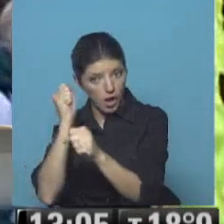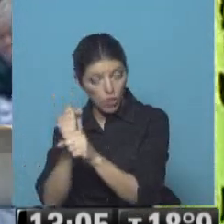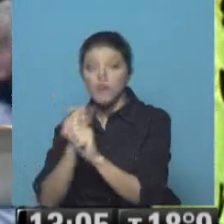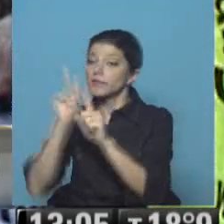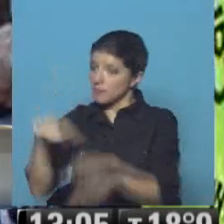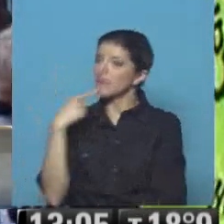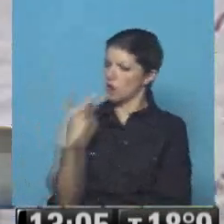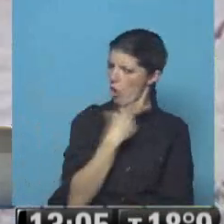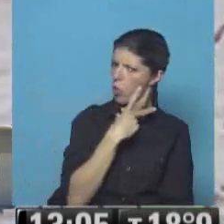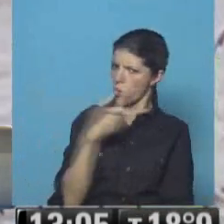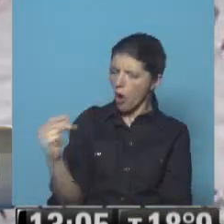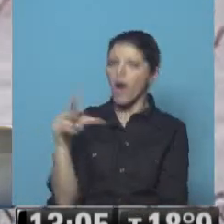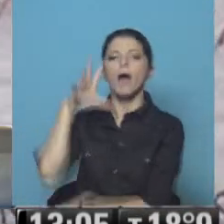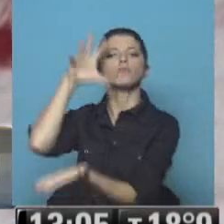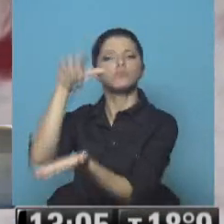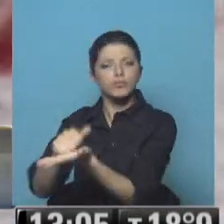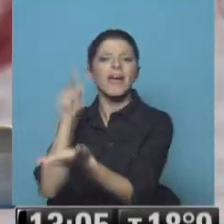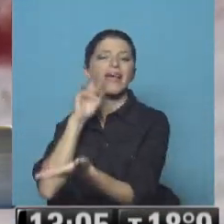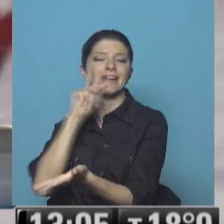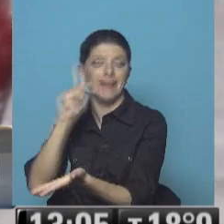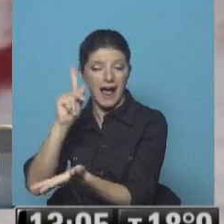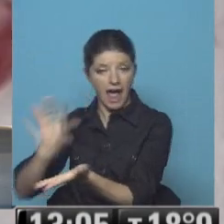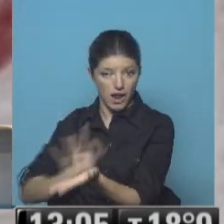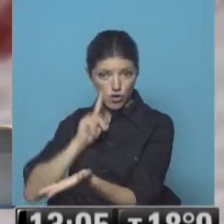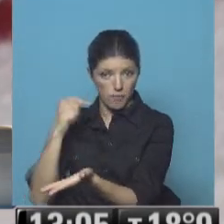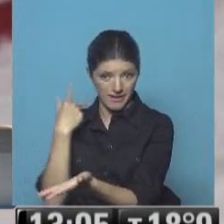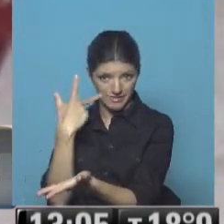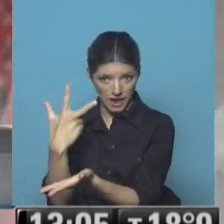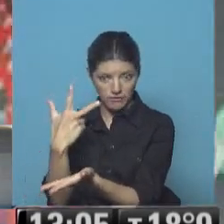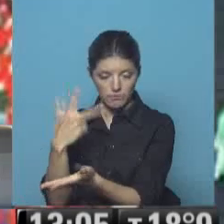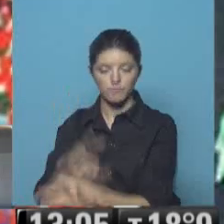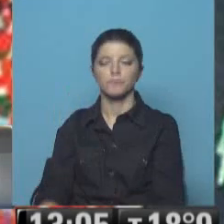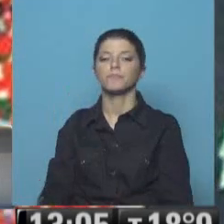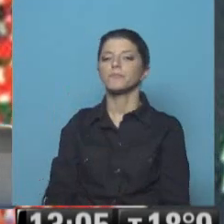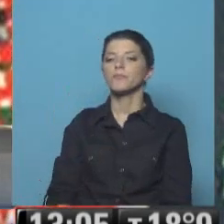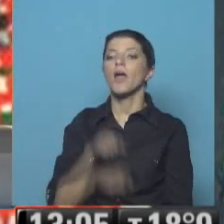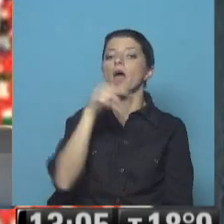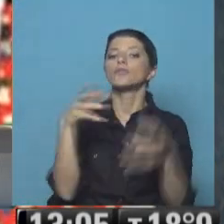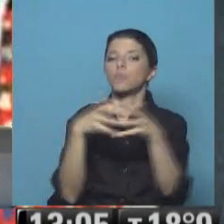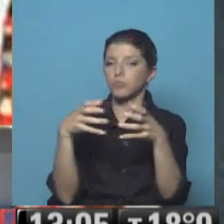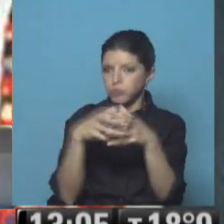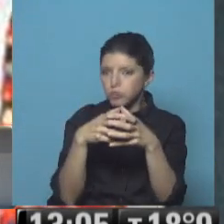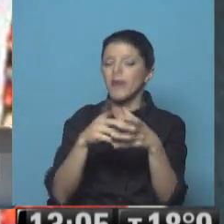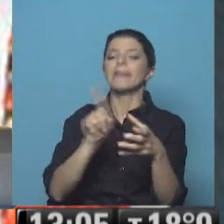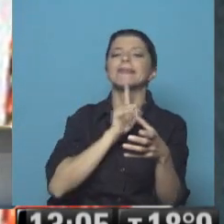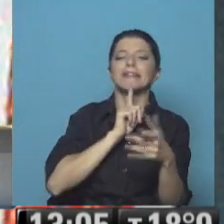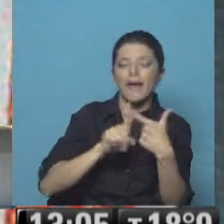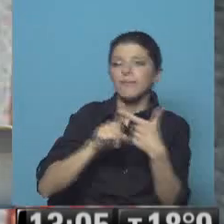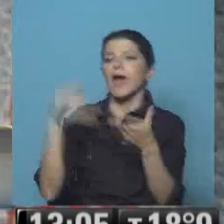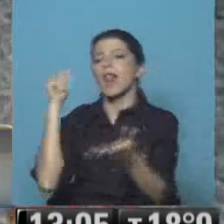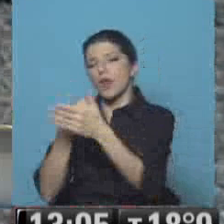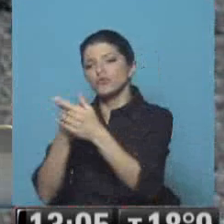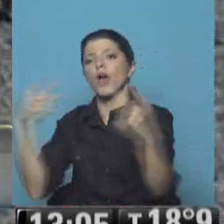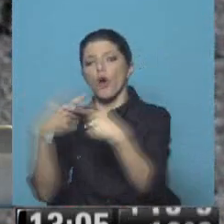rotundo no a la invasión de Irak en 2003. La unidad de Irlanda, la lucha contra el apartheid,